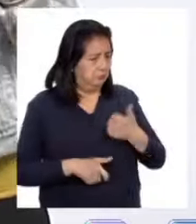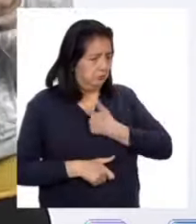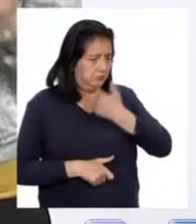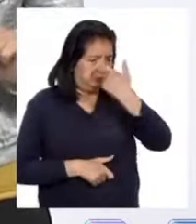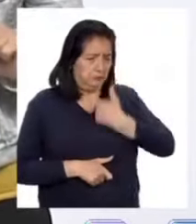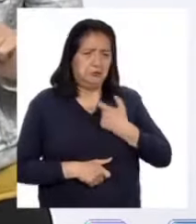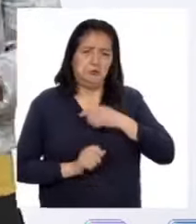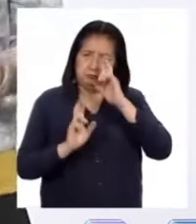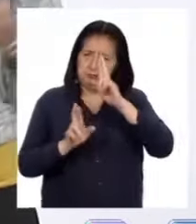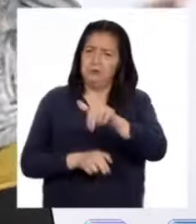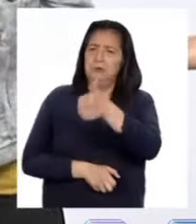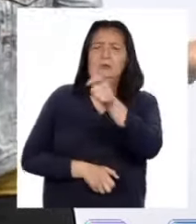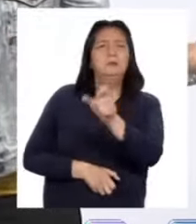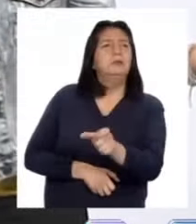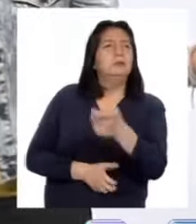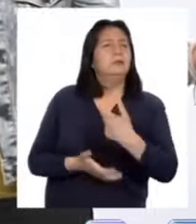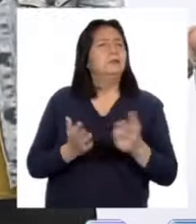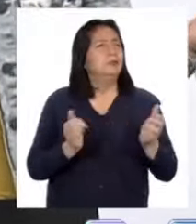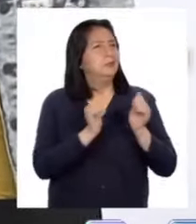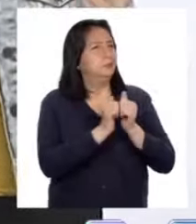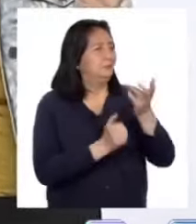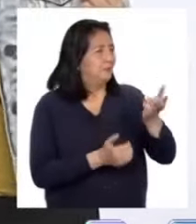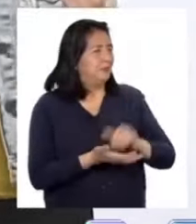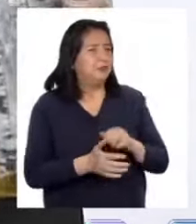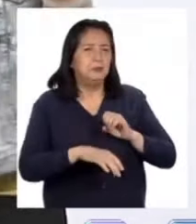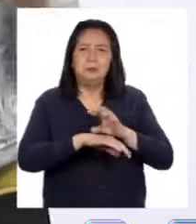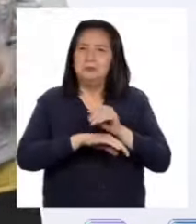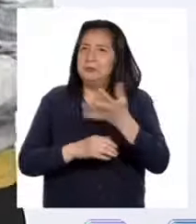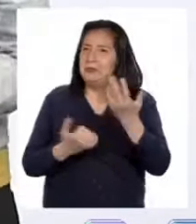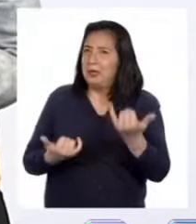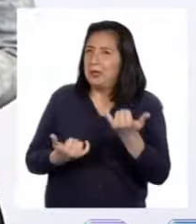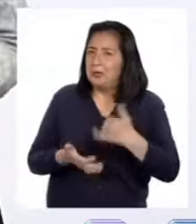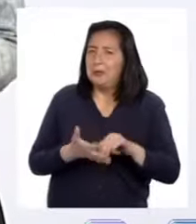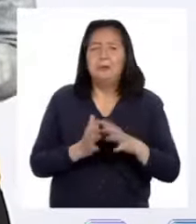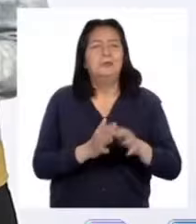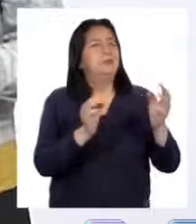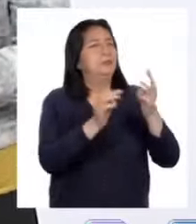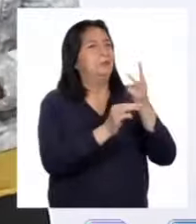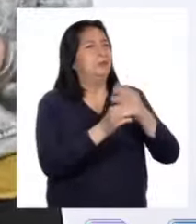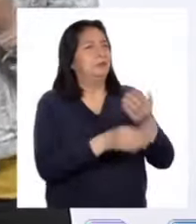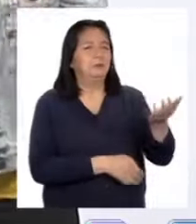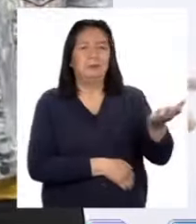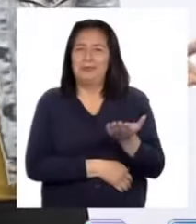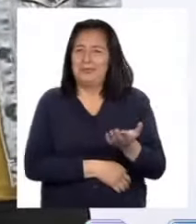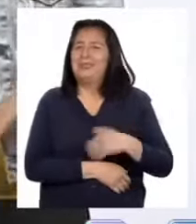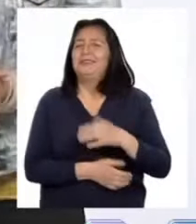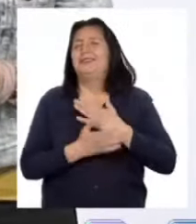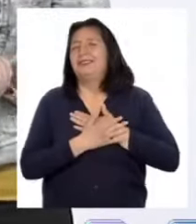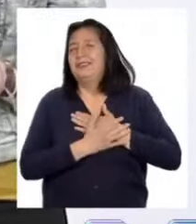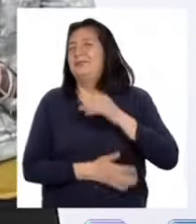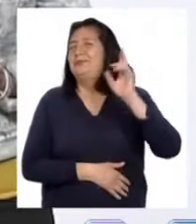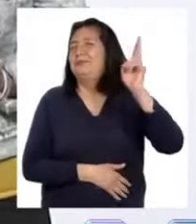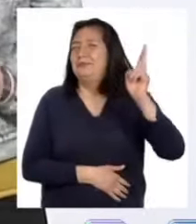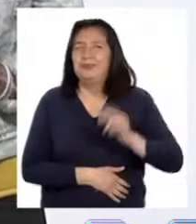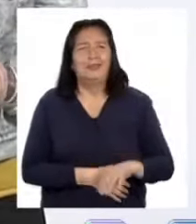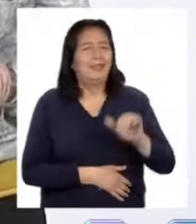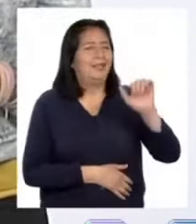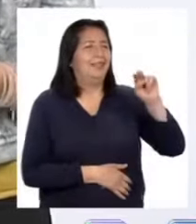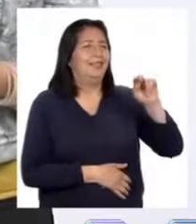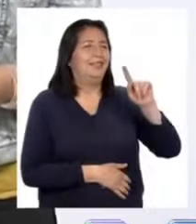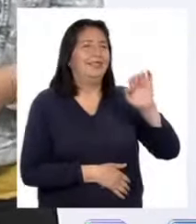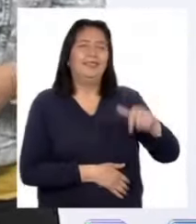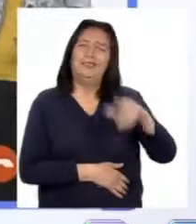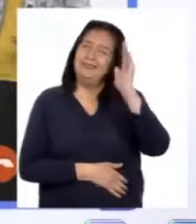respetar el de los demás. Para que nos acompañe y nos oriente en esta aventura matemática, démosle la bienvenida a nuestra querida profesora Ángela.